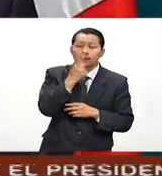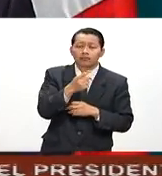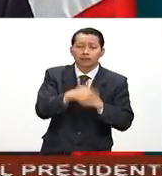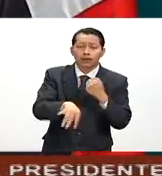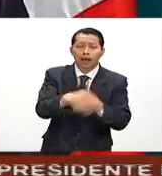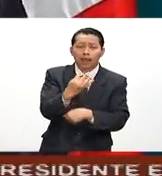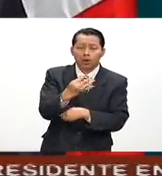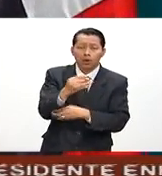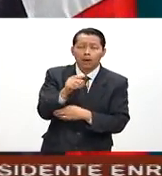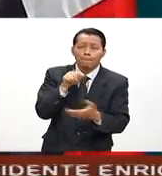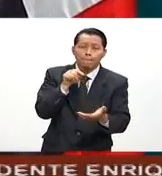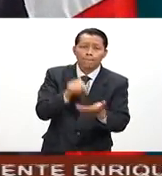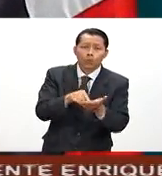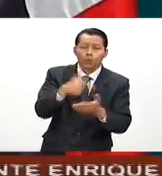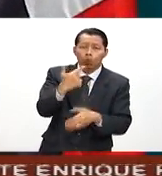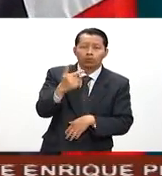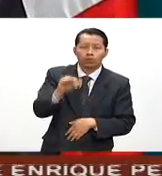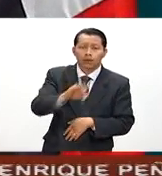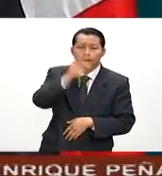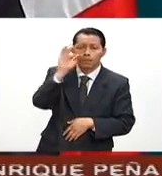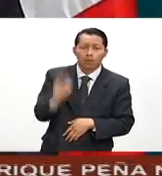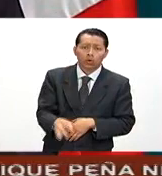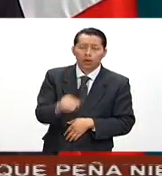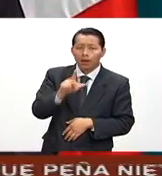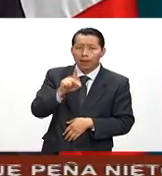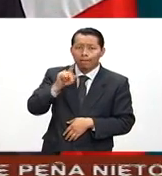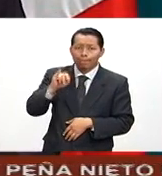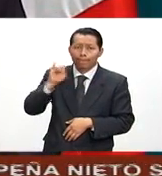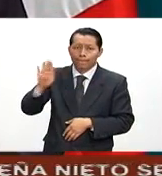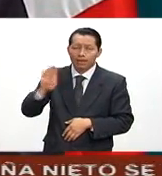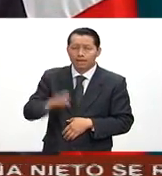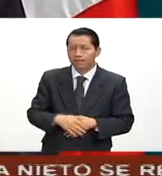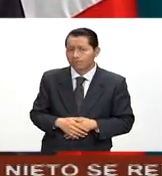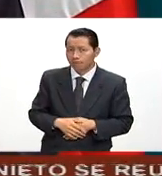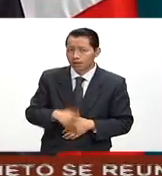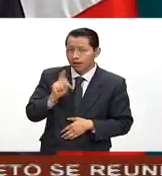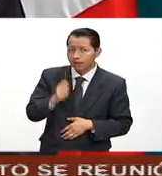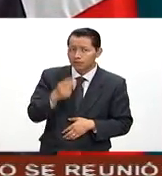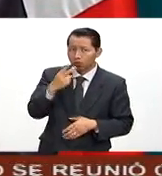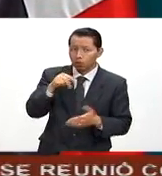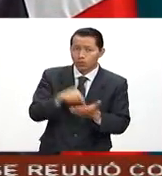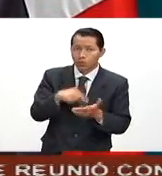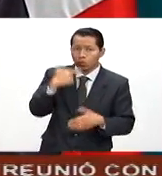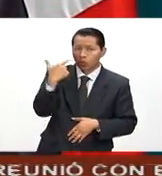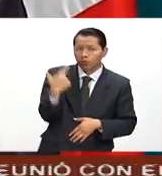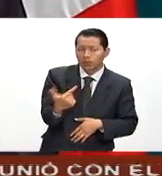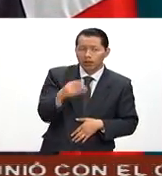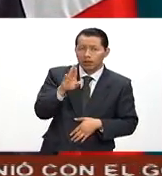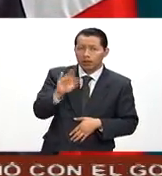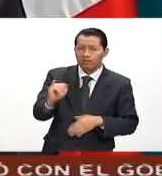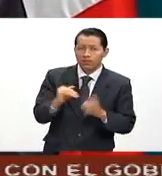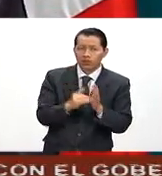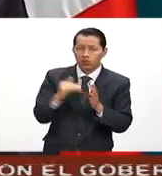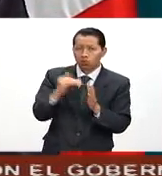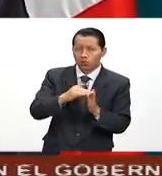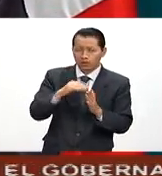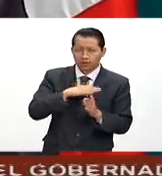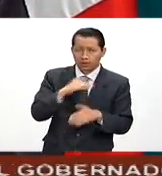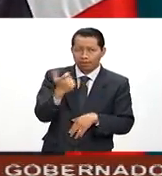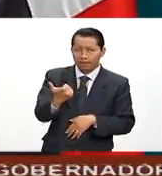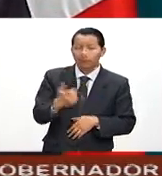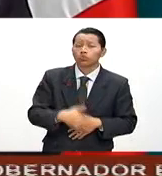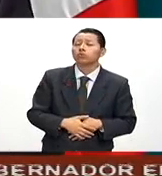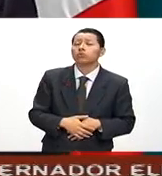14.7 por ciento del Producto Interno Bruto. 2.7 billones de pesos.